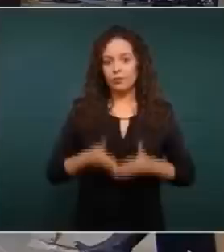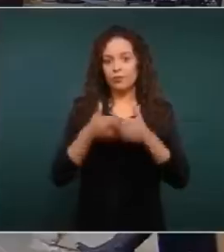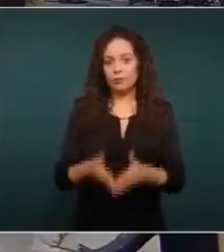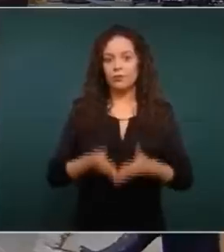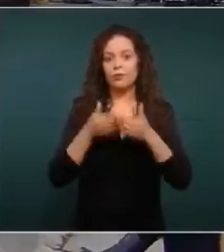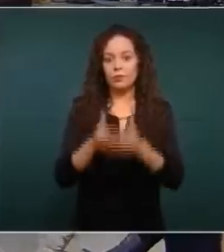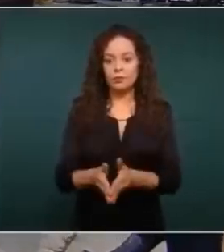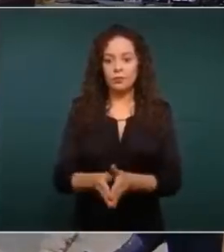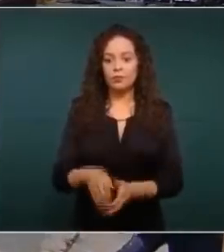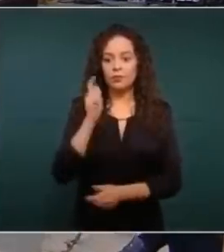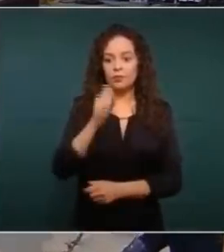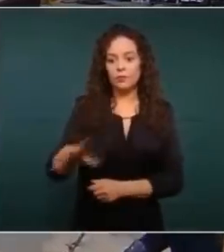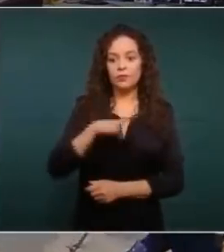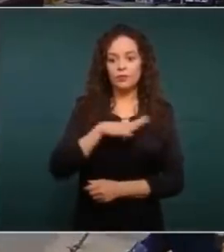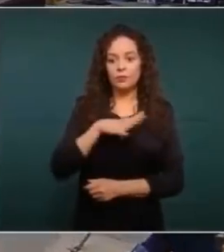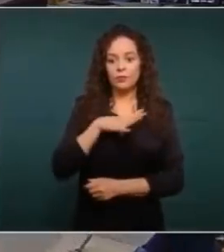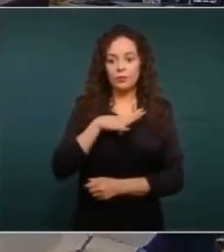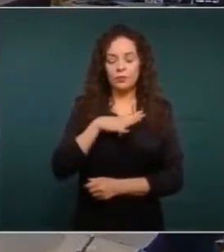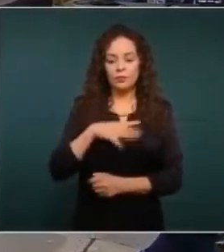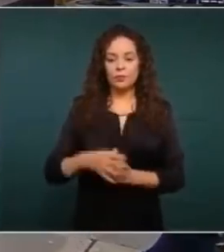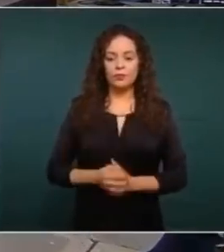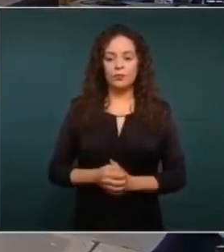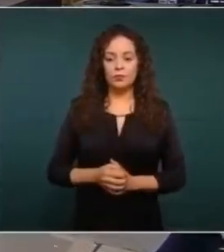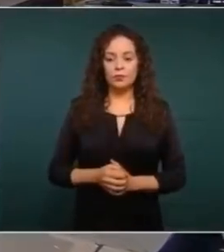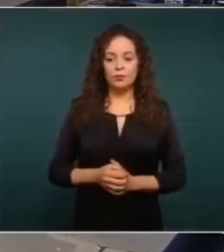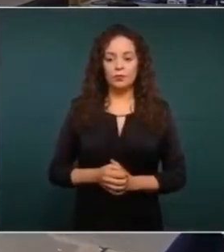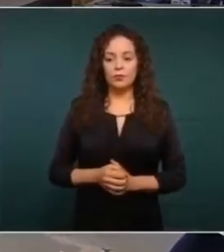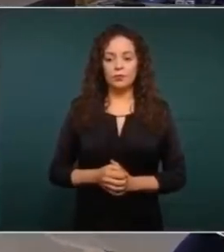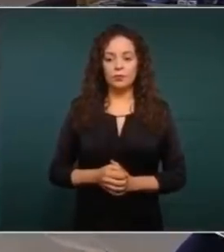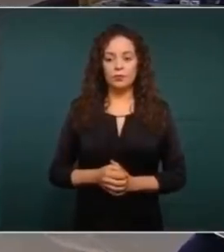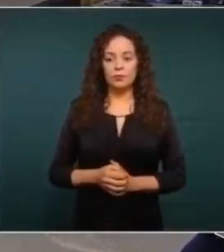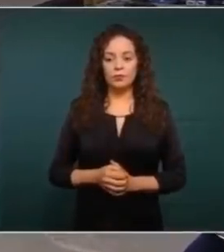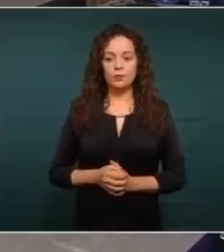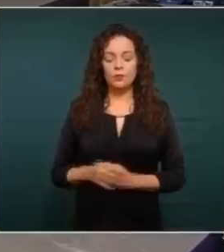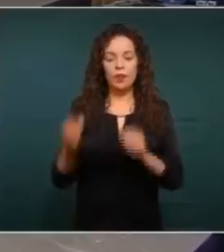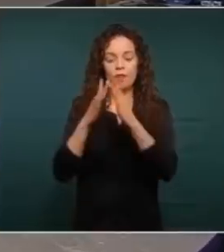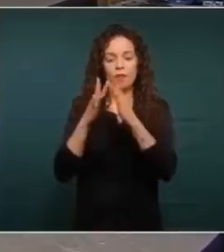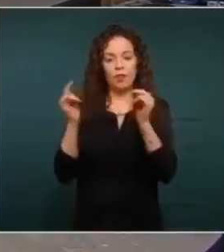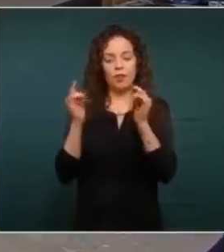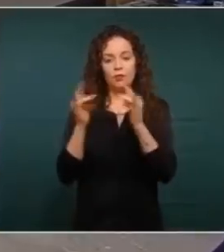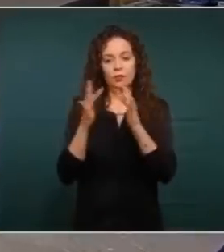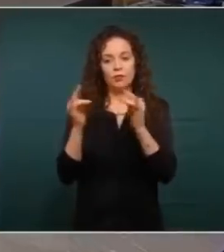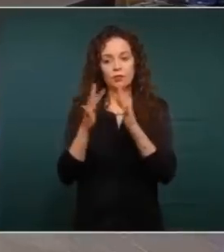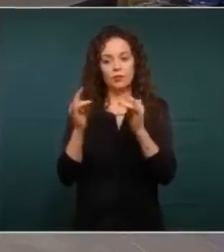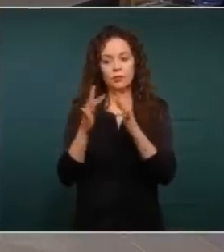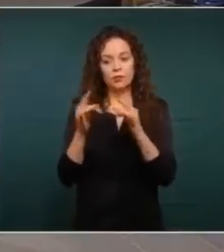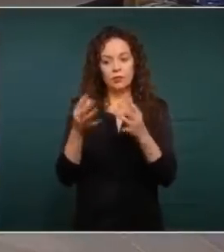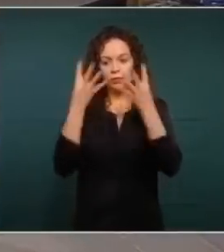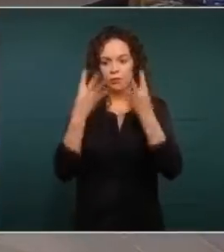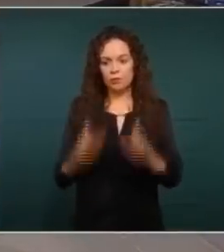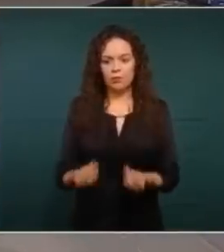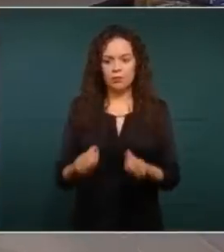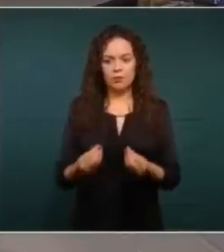tejas francesas, muchas casas